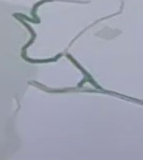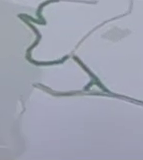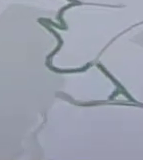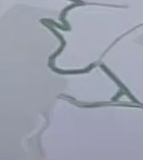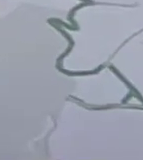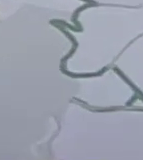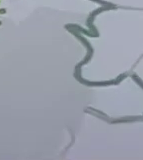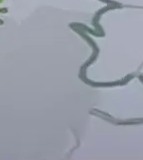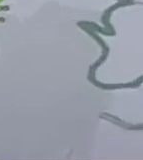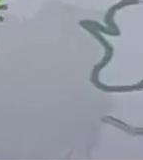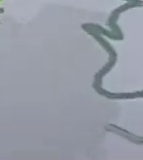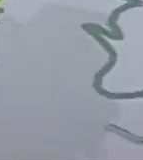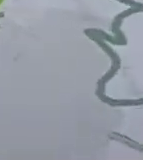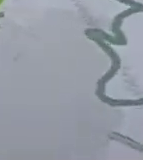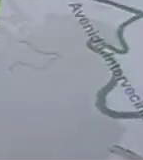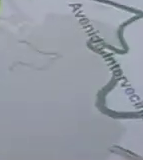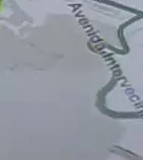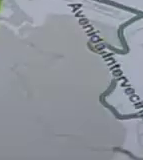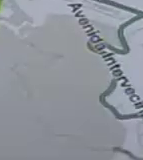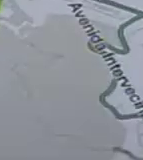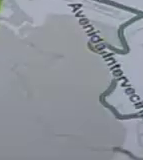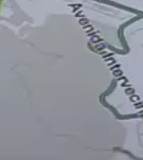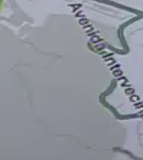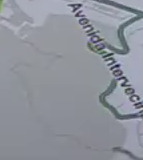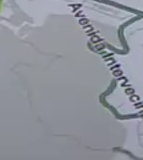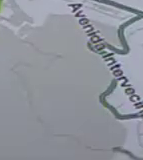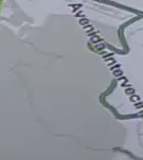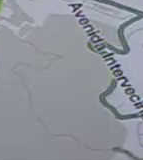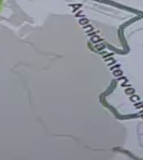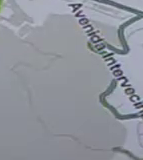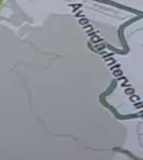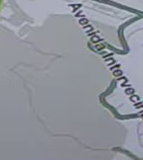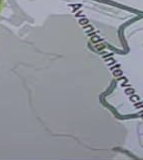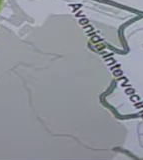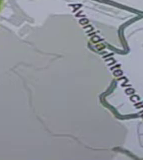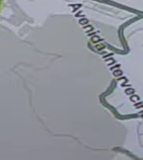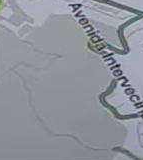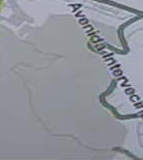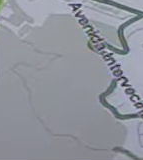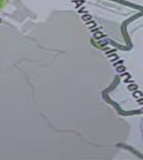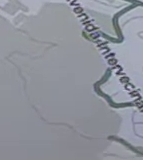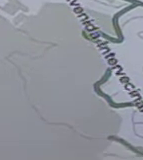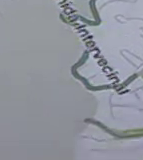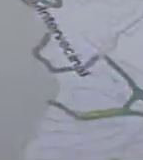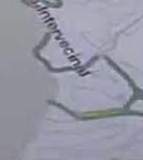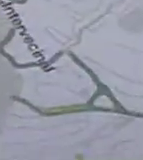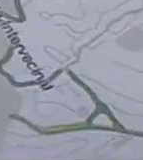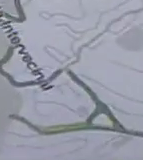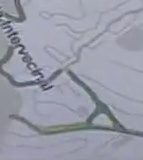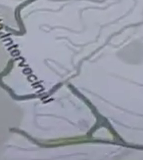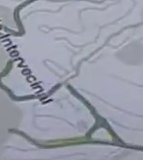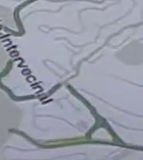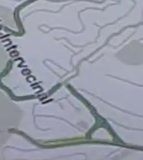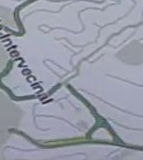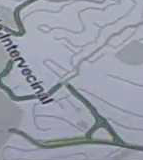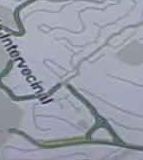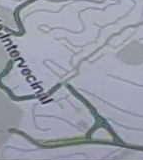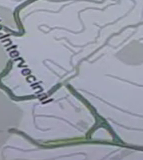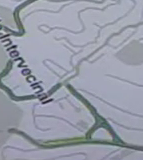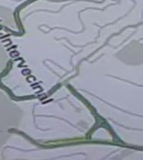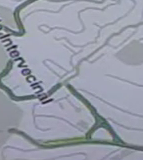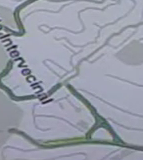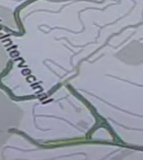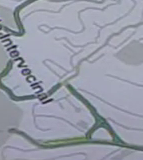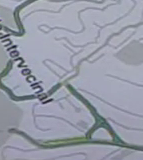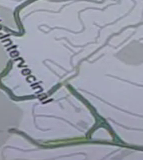Michelena, que hay una situación también de retraso importante, que la velocidad de circulación se ubica 5